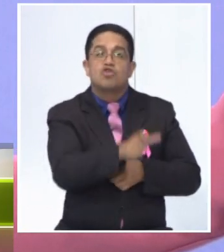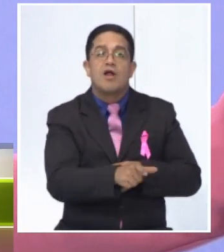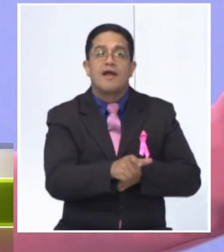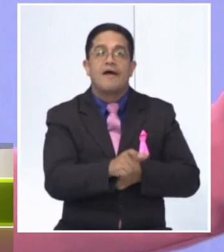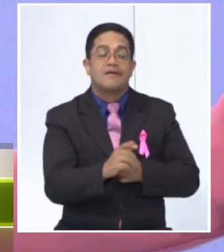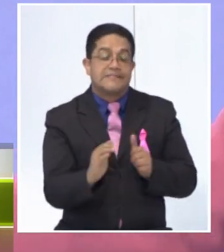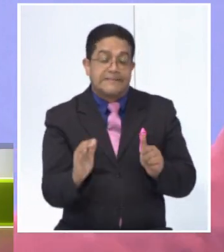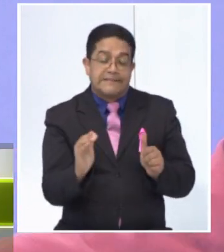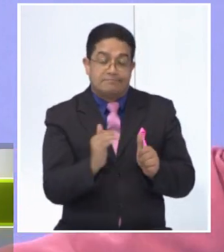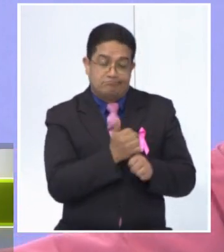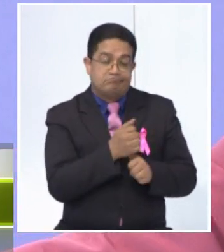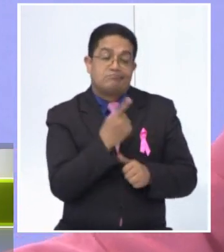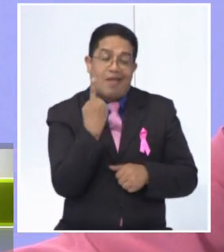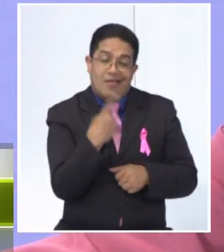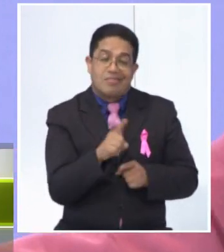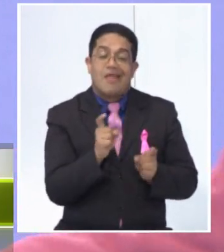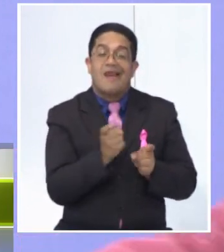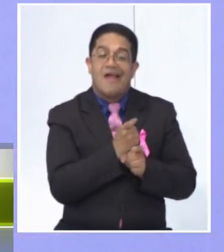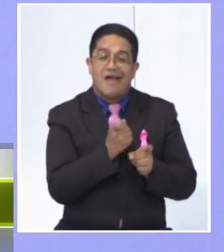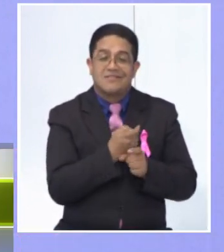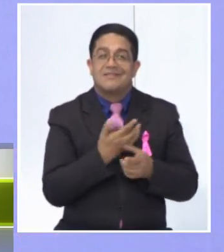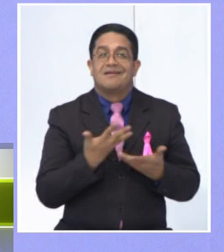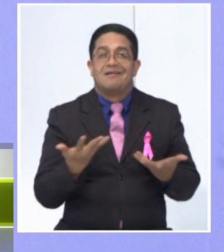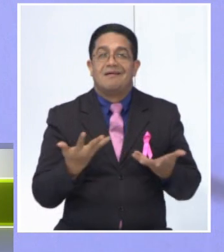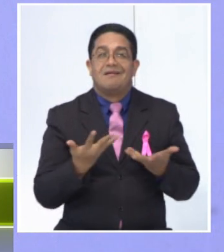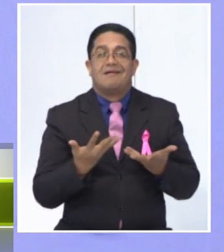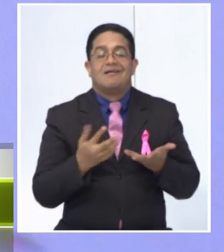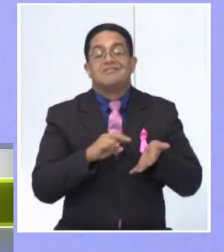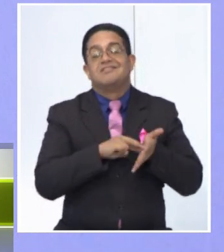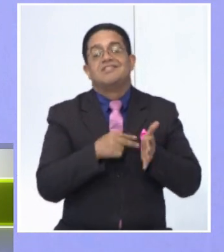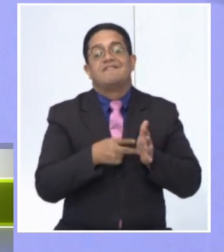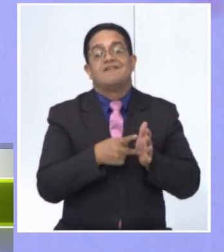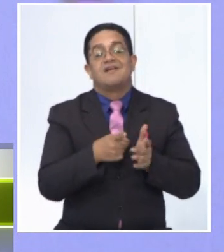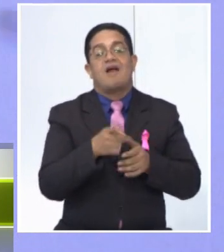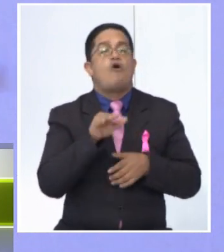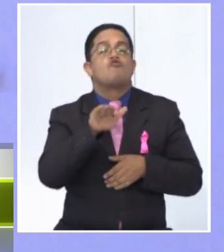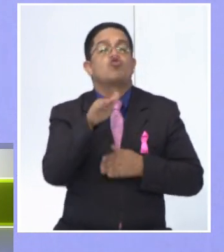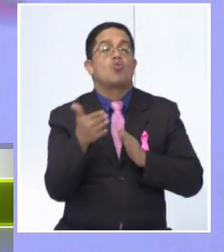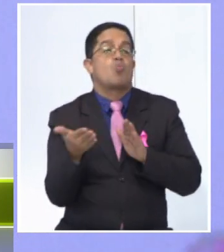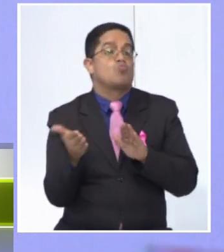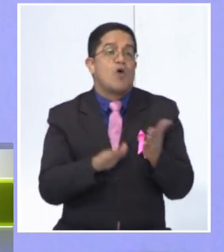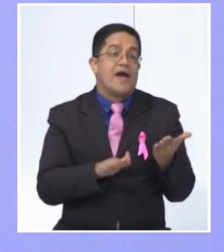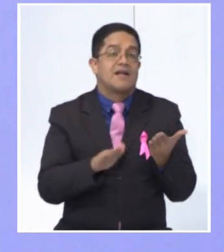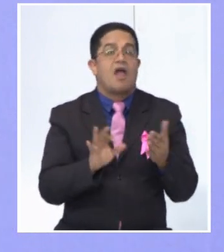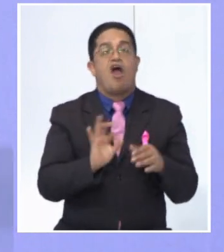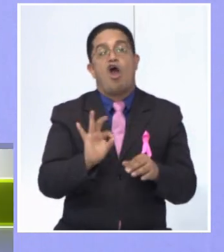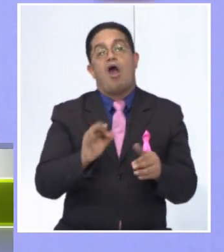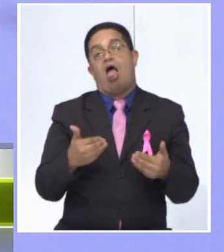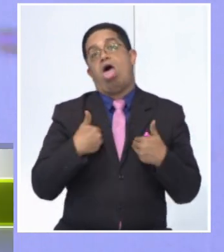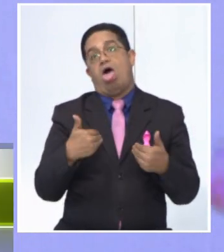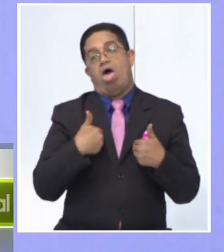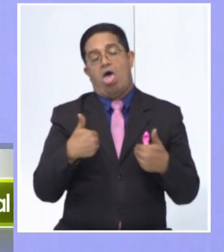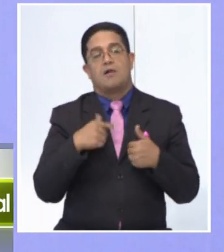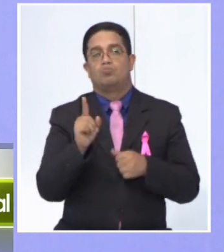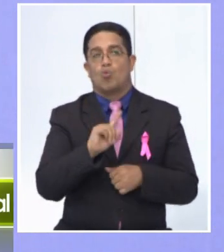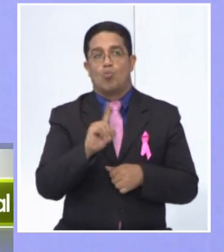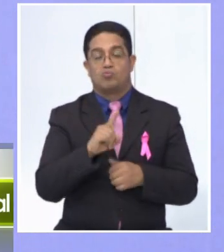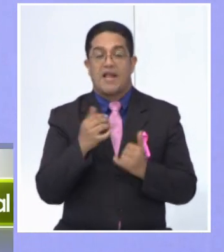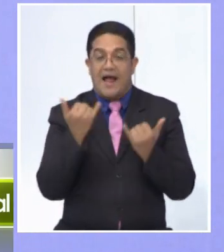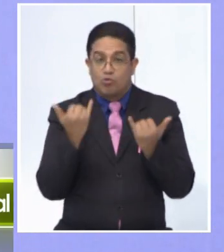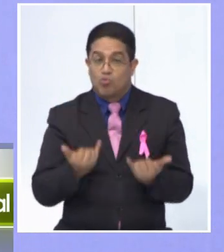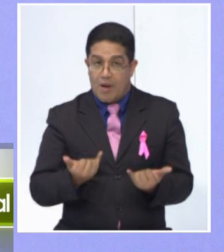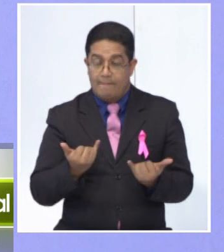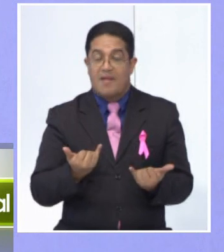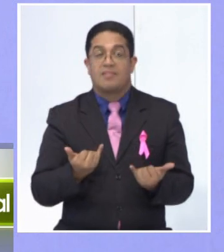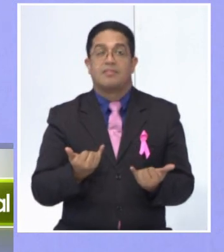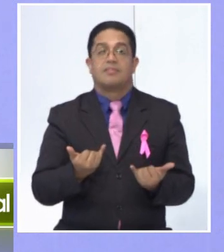diagnóstico de cáncer no es necesariamente sinónimo de muerte o de sufrimiento, sino que actualmente hay